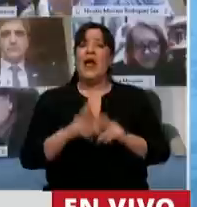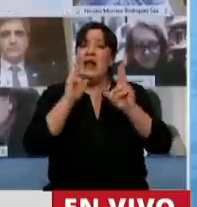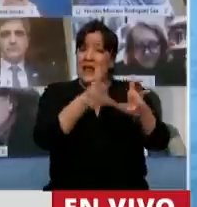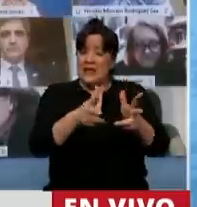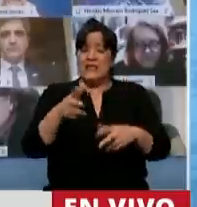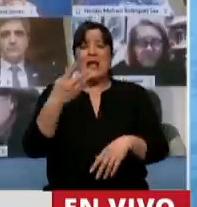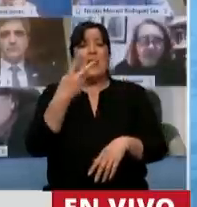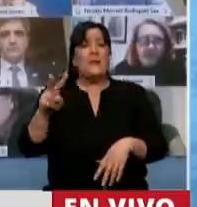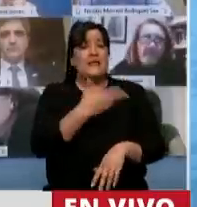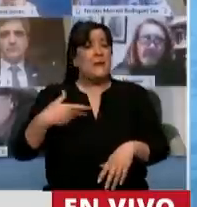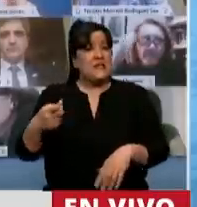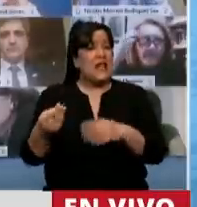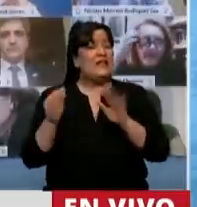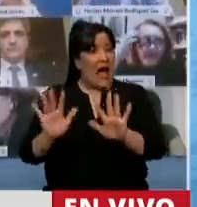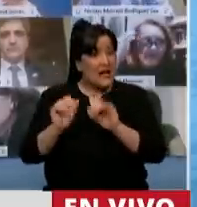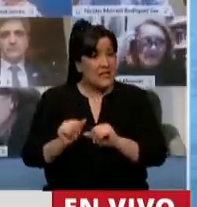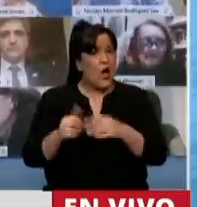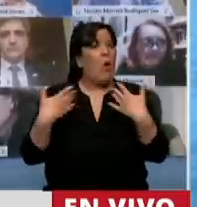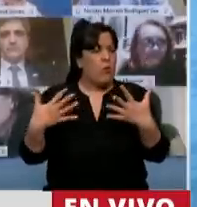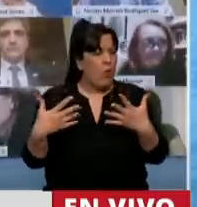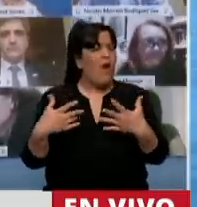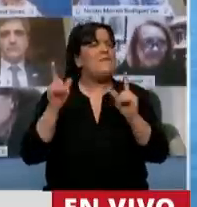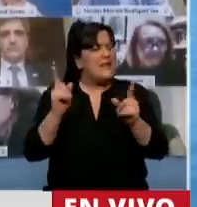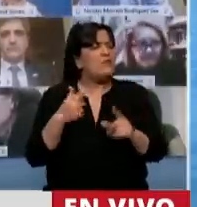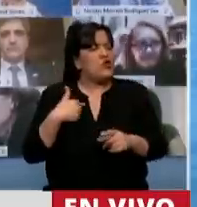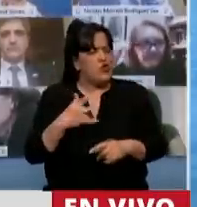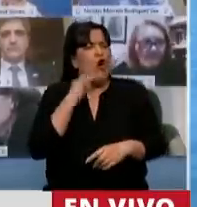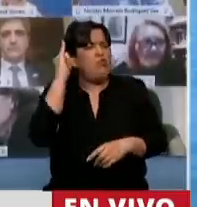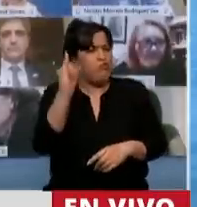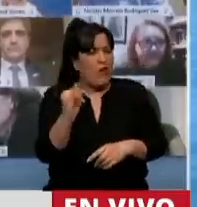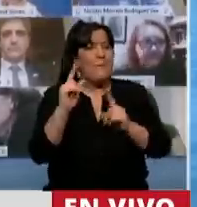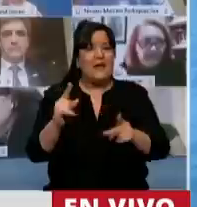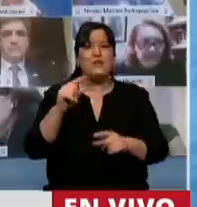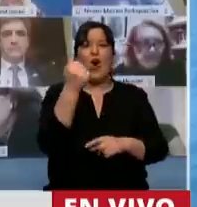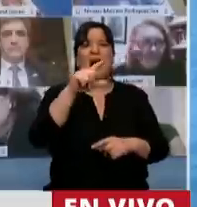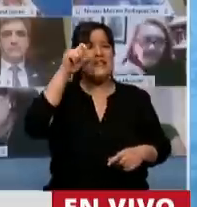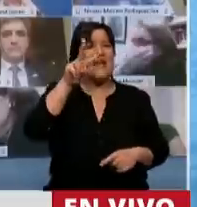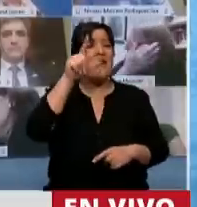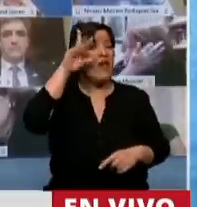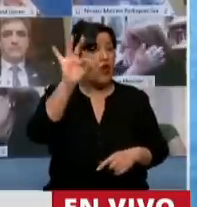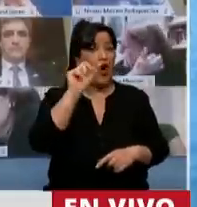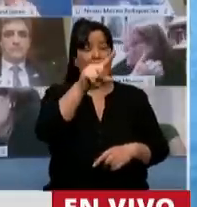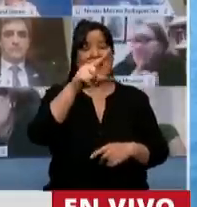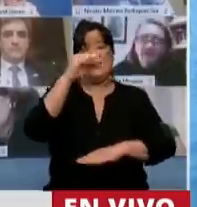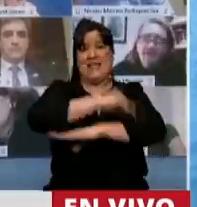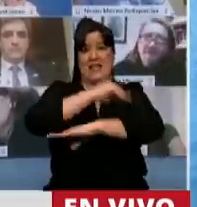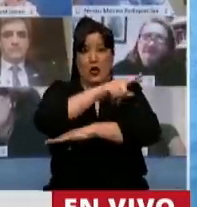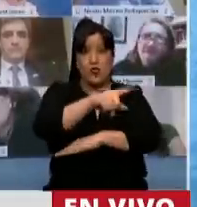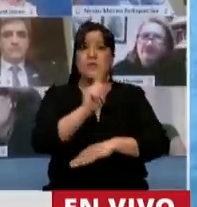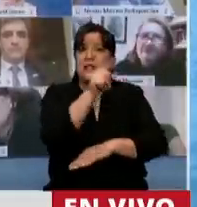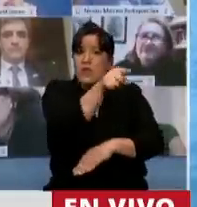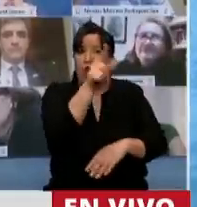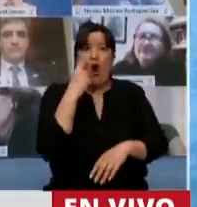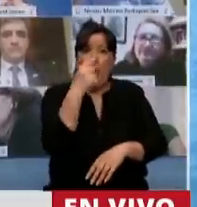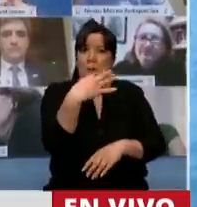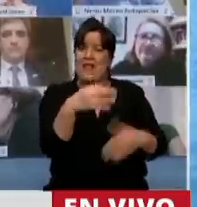vicepresidente haga eso, porque puede terminar como he alertado, como Sergio Acevedo en Santa Cruz, que lo hicieron renunciar,